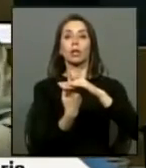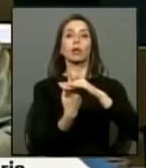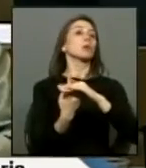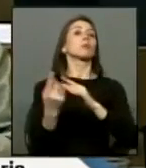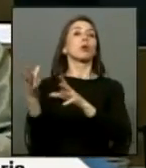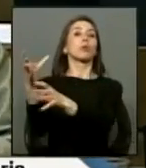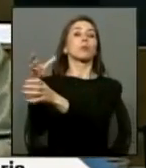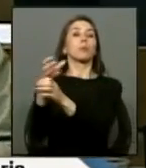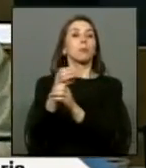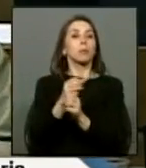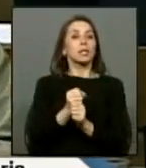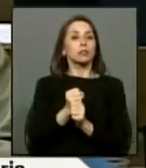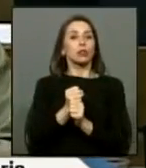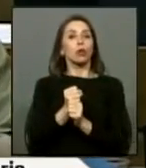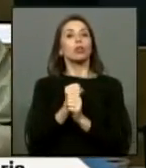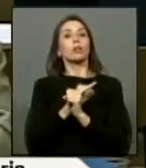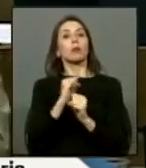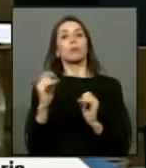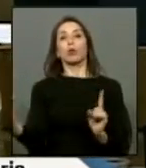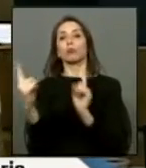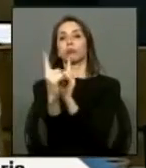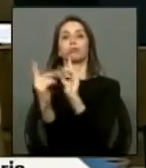de una presión y de una negociación